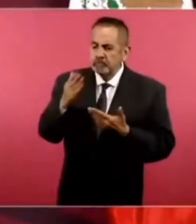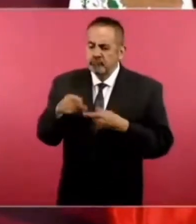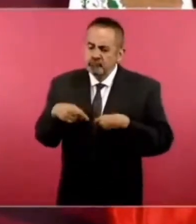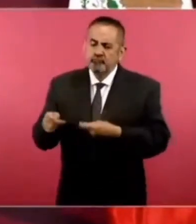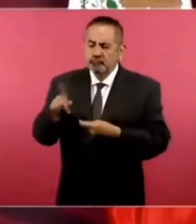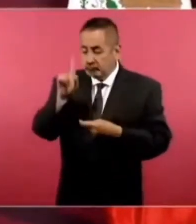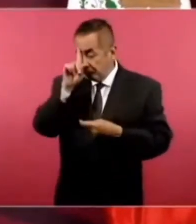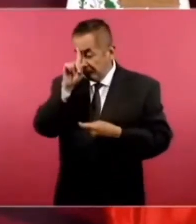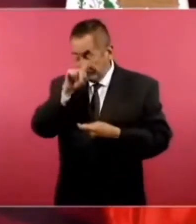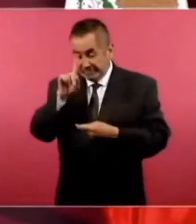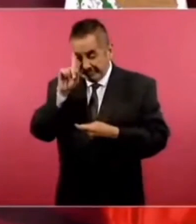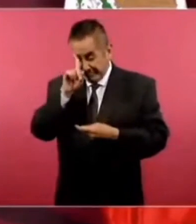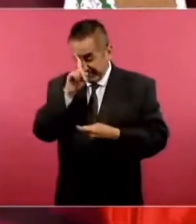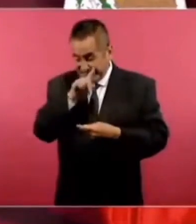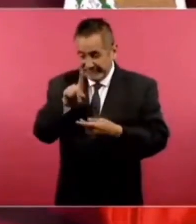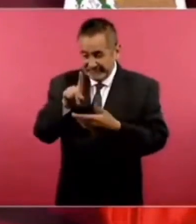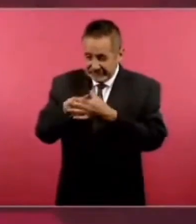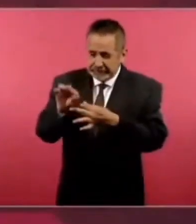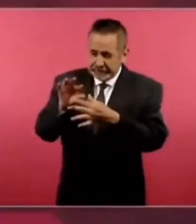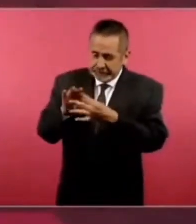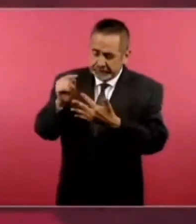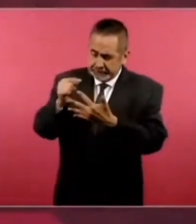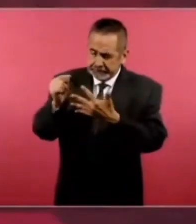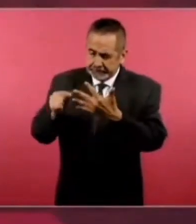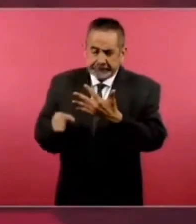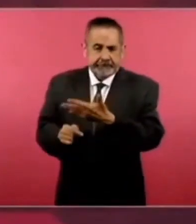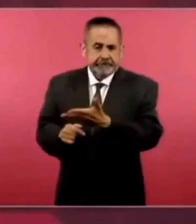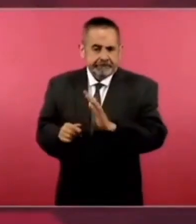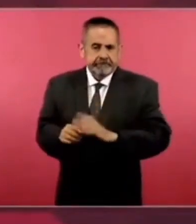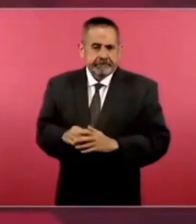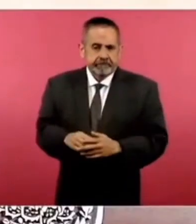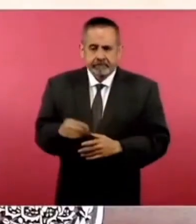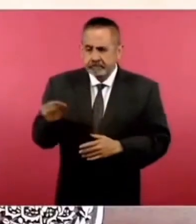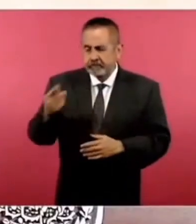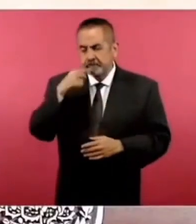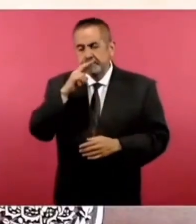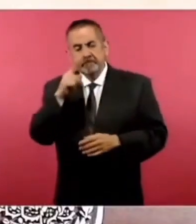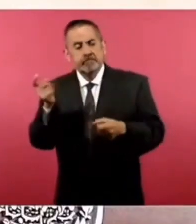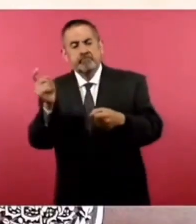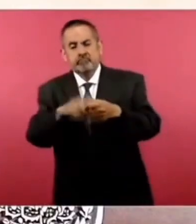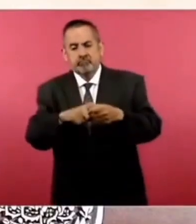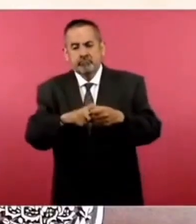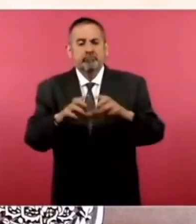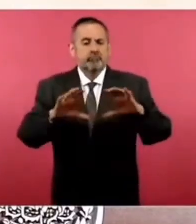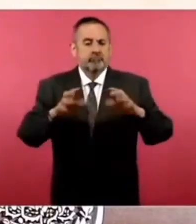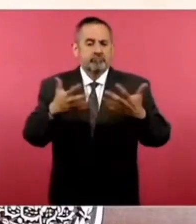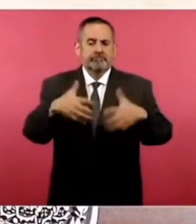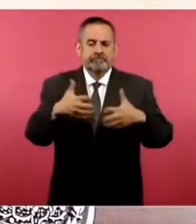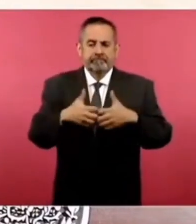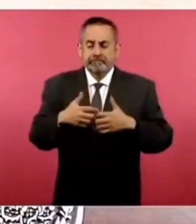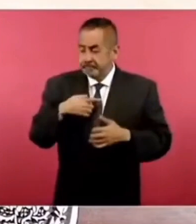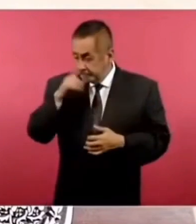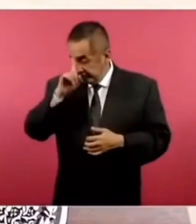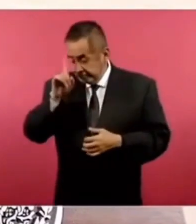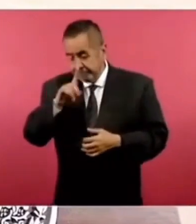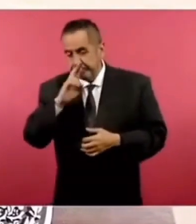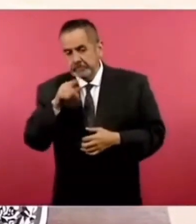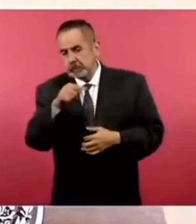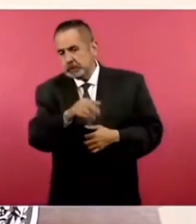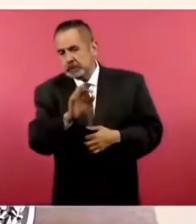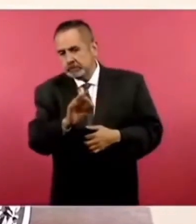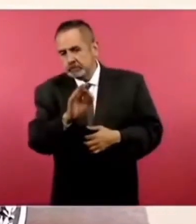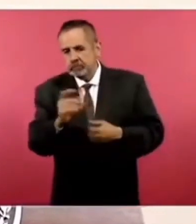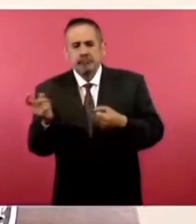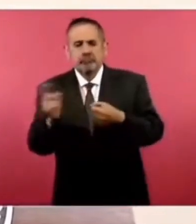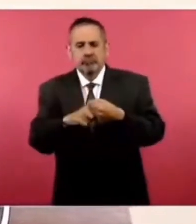entendido que recomendaron a esta empresa que va